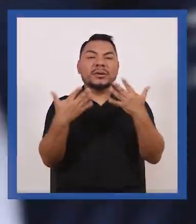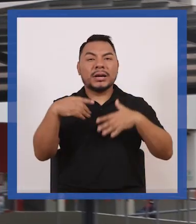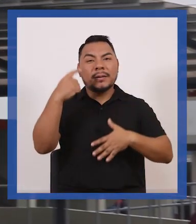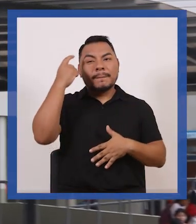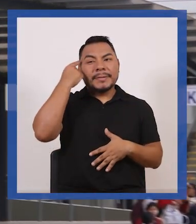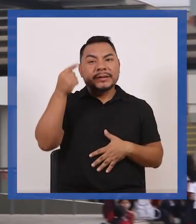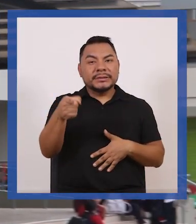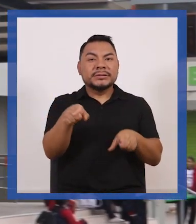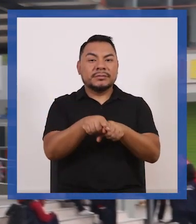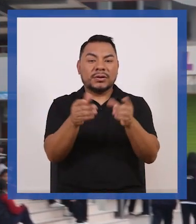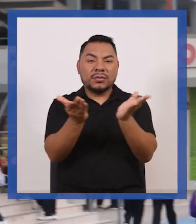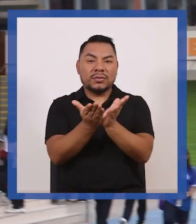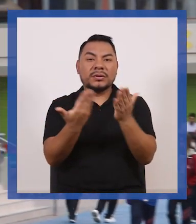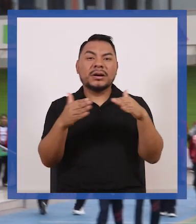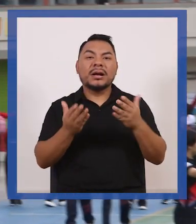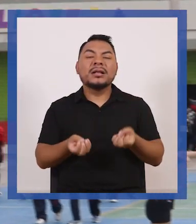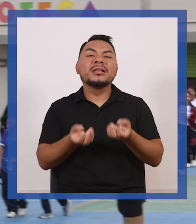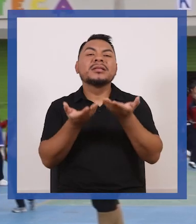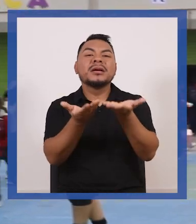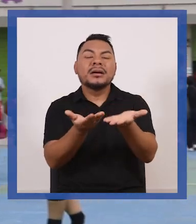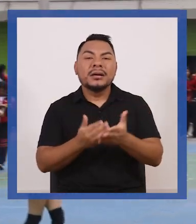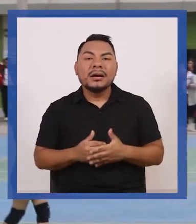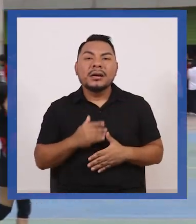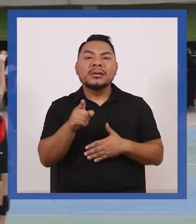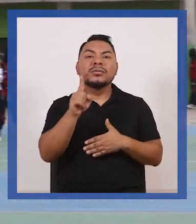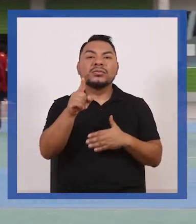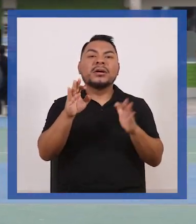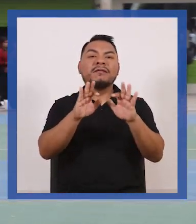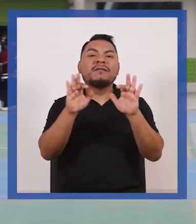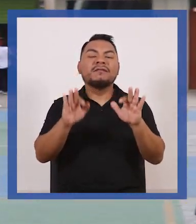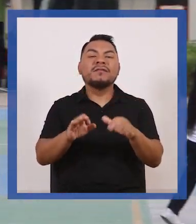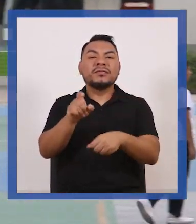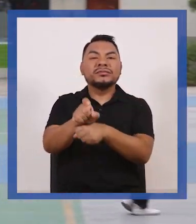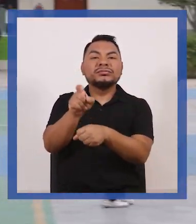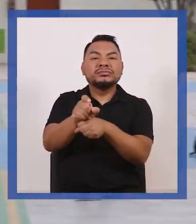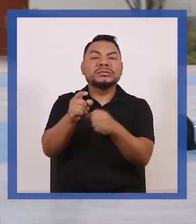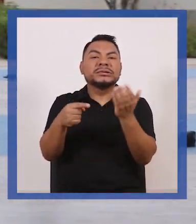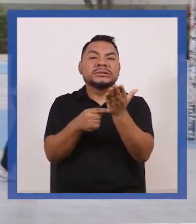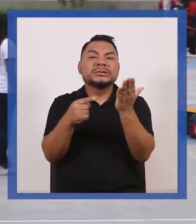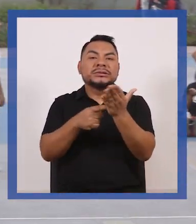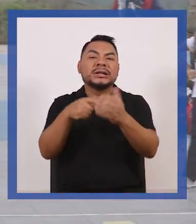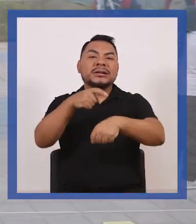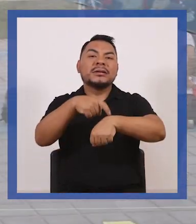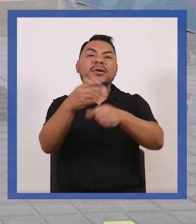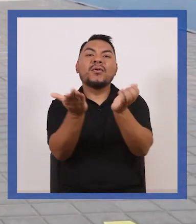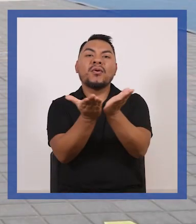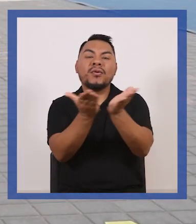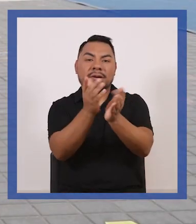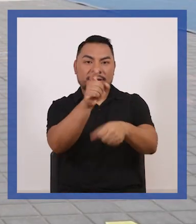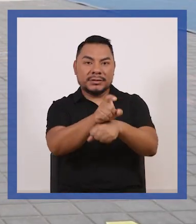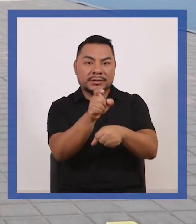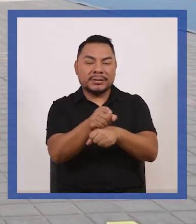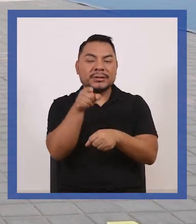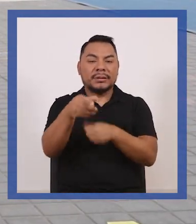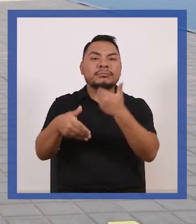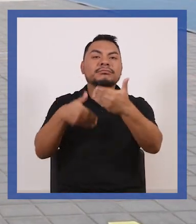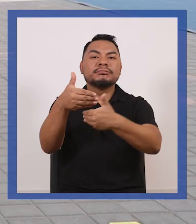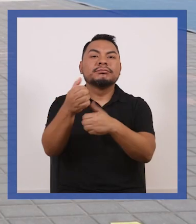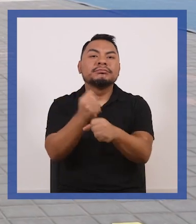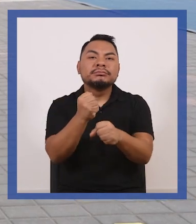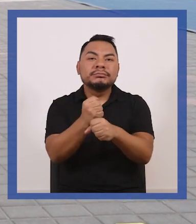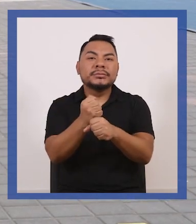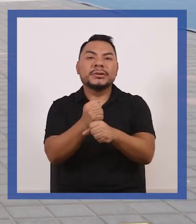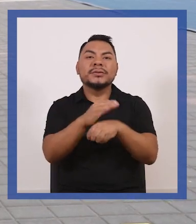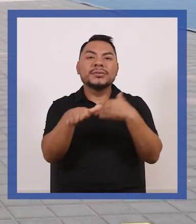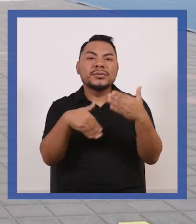tiene pensado también de darle una formación técnica desde la etapa escolar entonces eso es lo que venimos trabajando